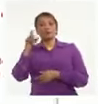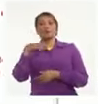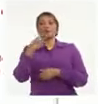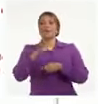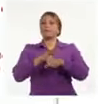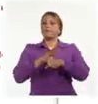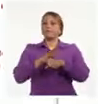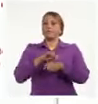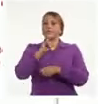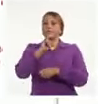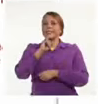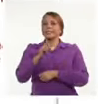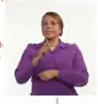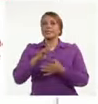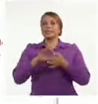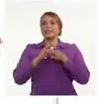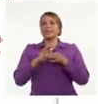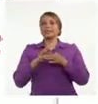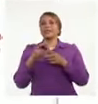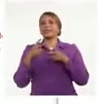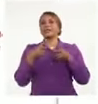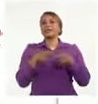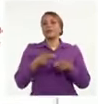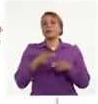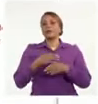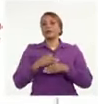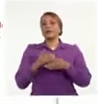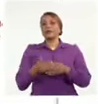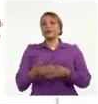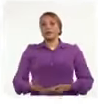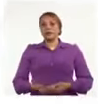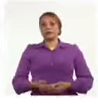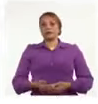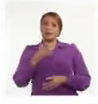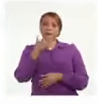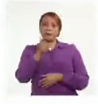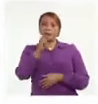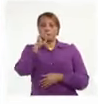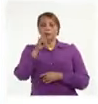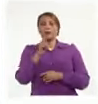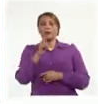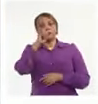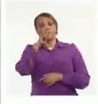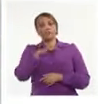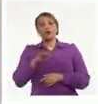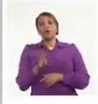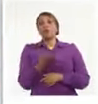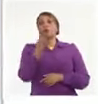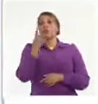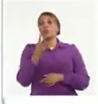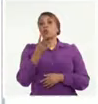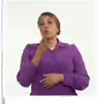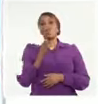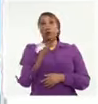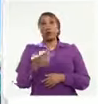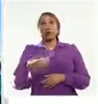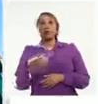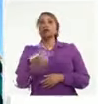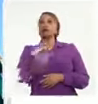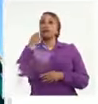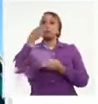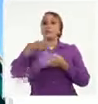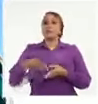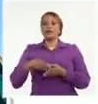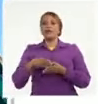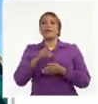el cual se procedió a interrumpir el embarazo en beneficio materno. Es decir, 4 niños no asociados a la sepsis fallecieron por